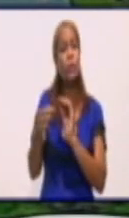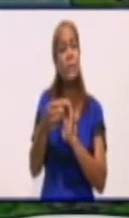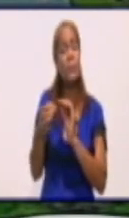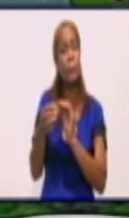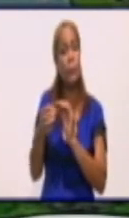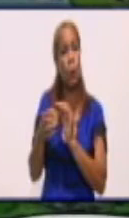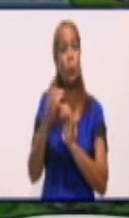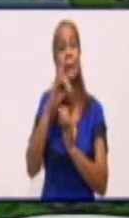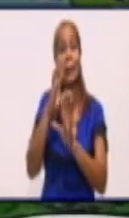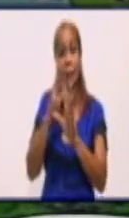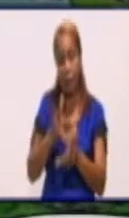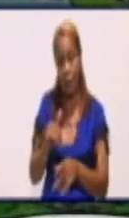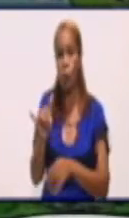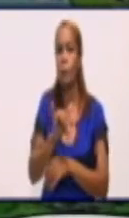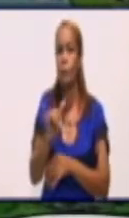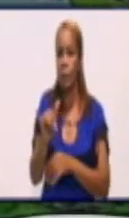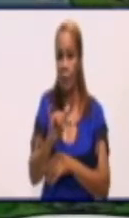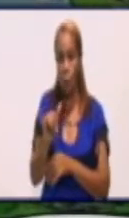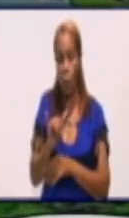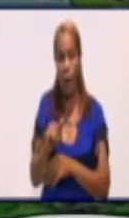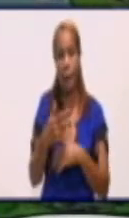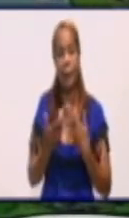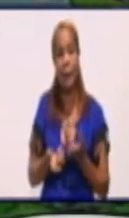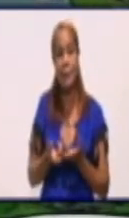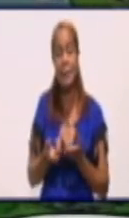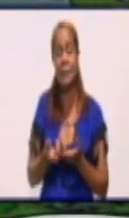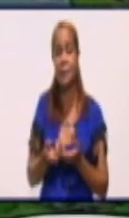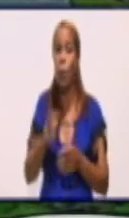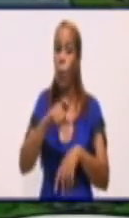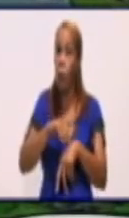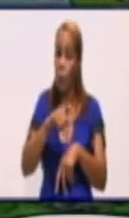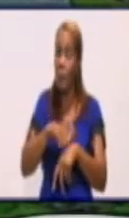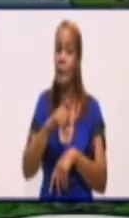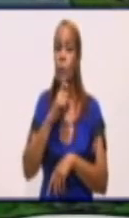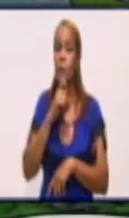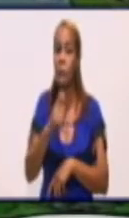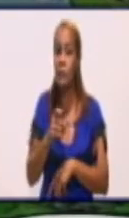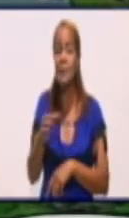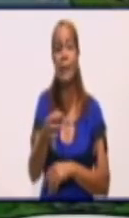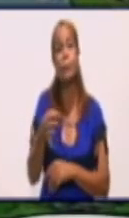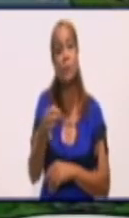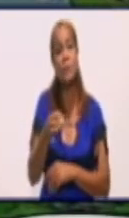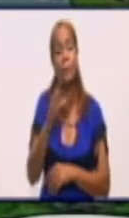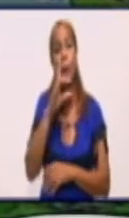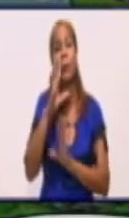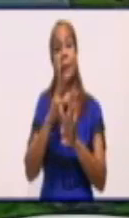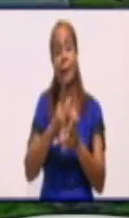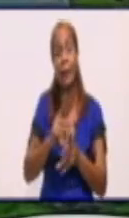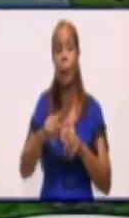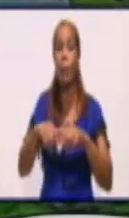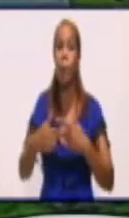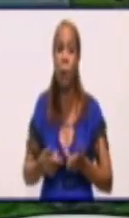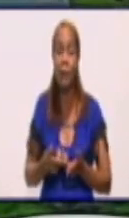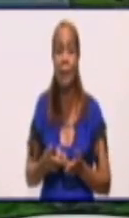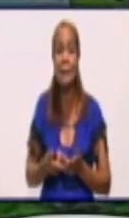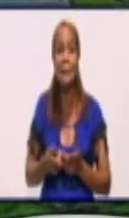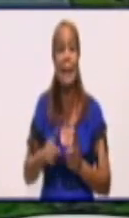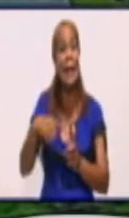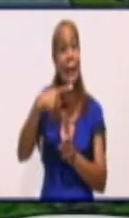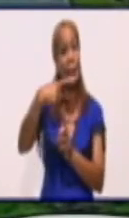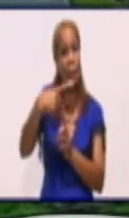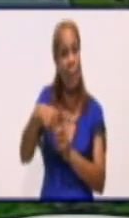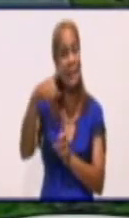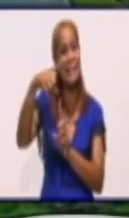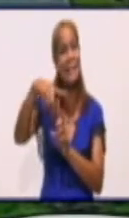en una posición bastante difícil a ese territorio, que es hoy el que mayor tasa de incidencia de la enfermedad tiene,